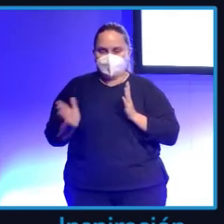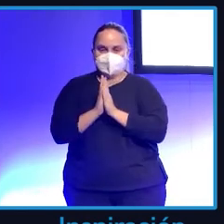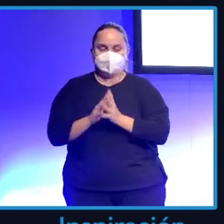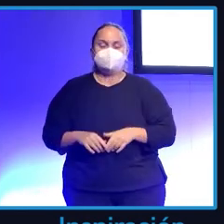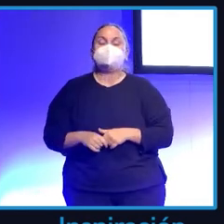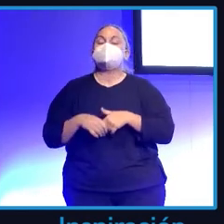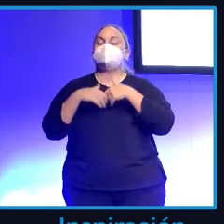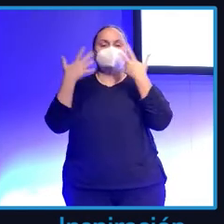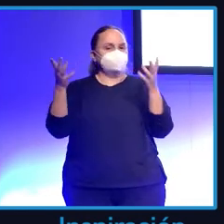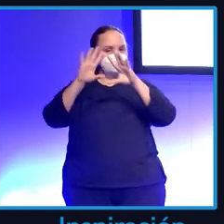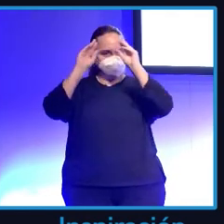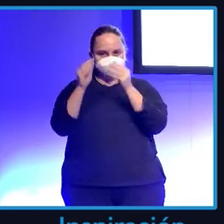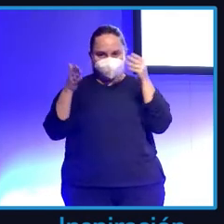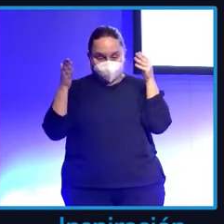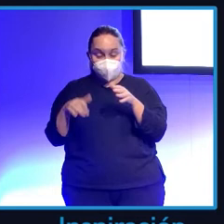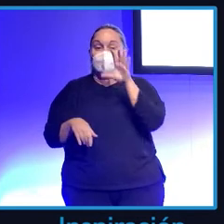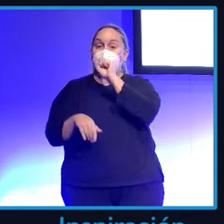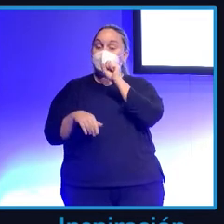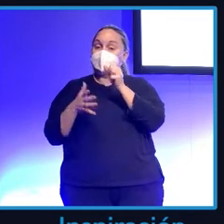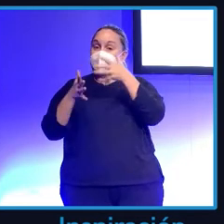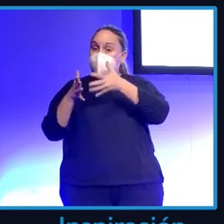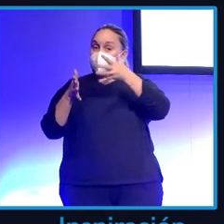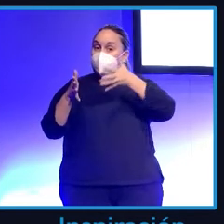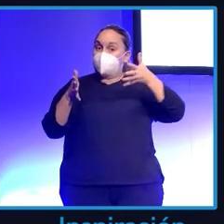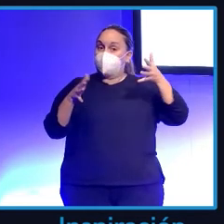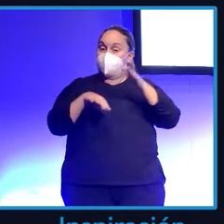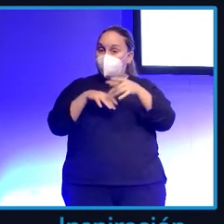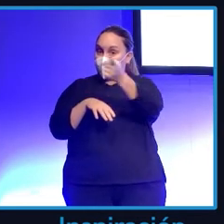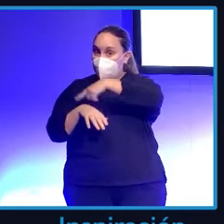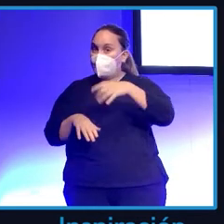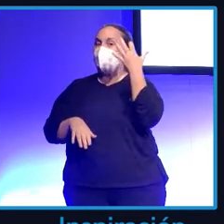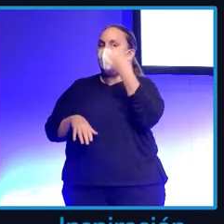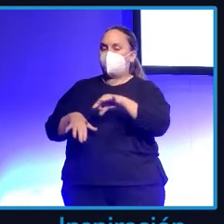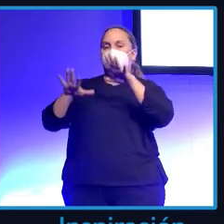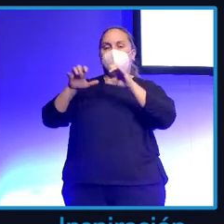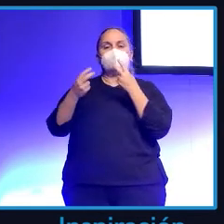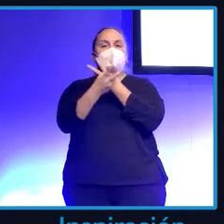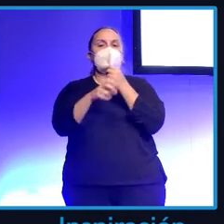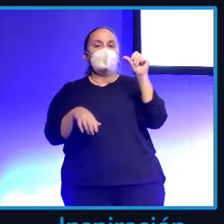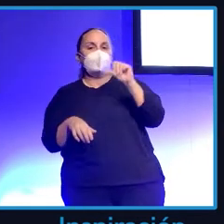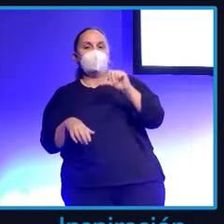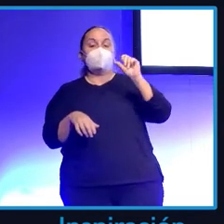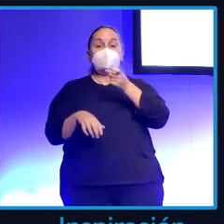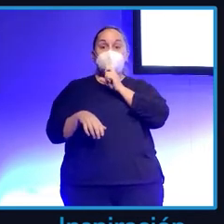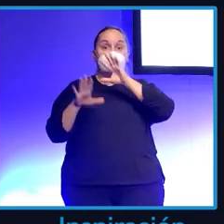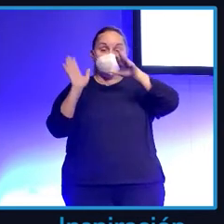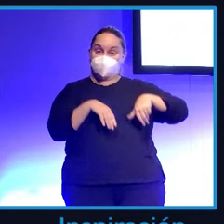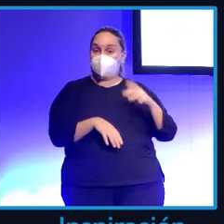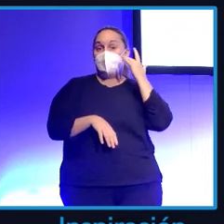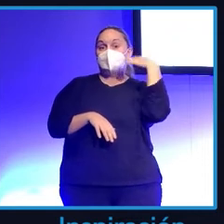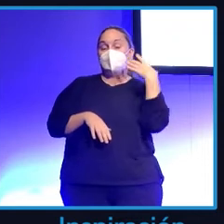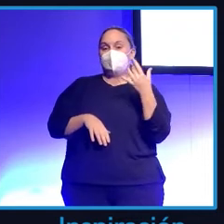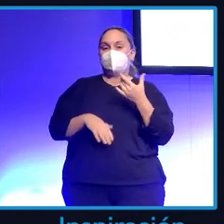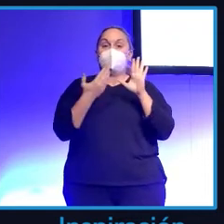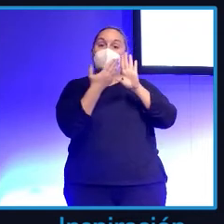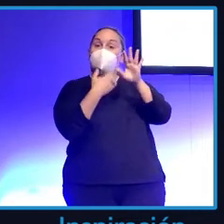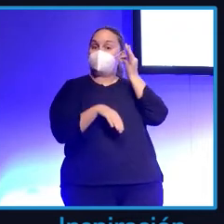El caso es que yo hice esa canción para explicarle a la gente cómo había que usar la lejía y la vecina rubia acabó haciendo una de